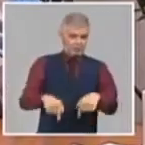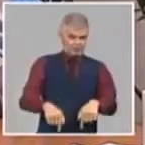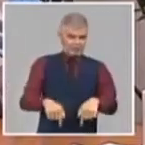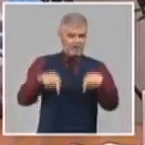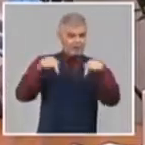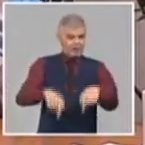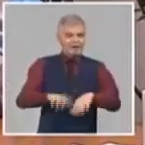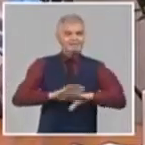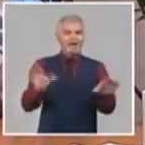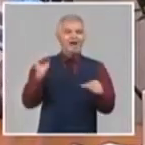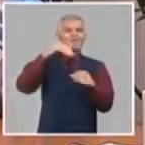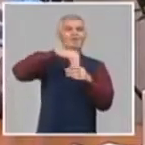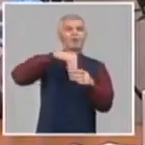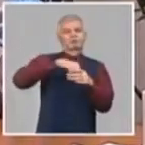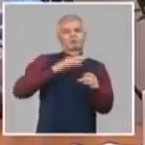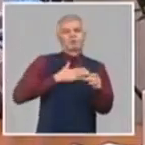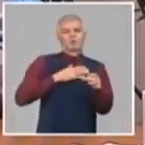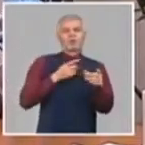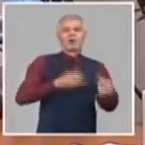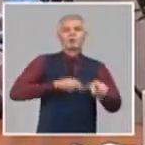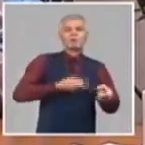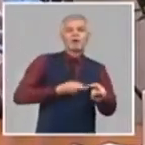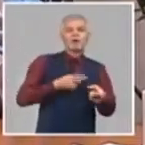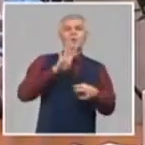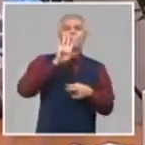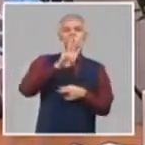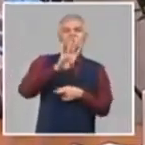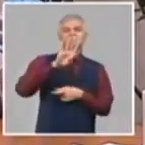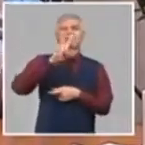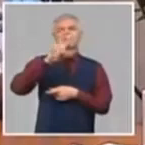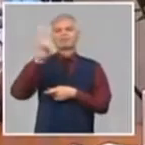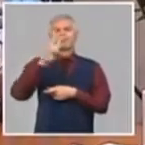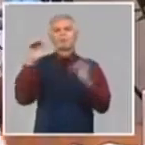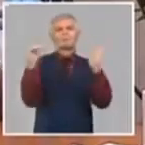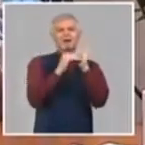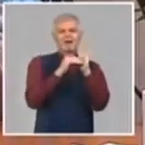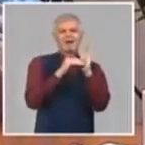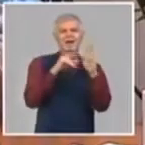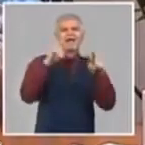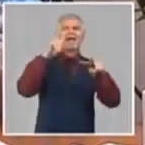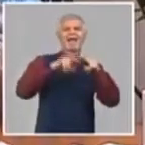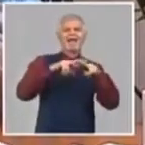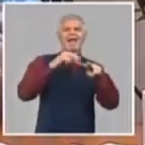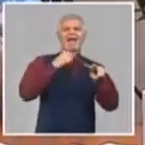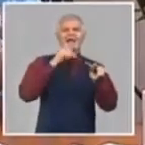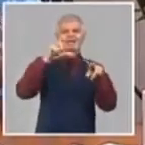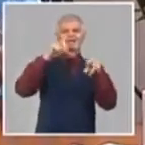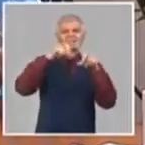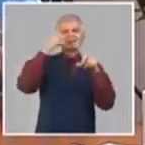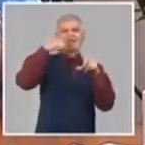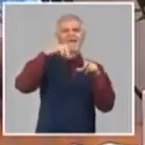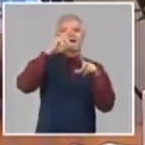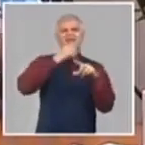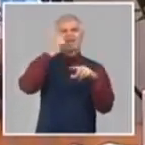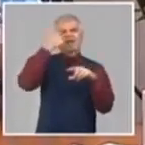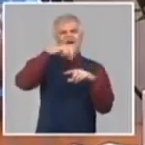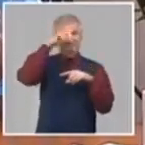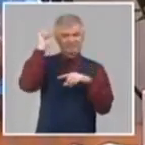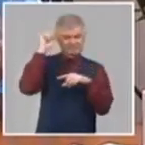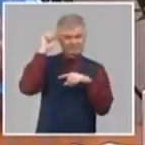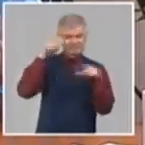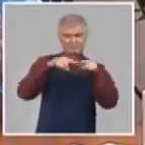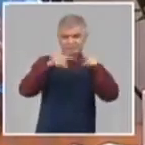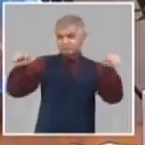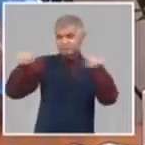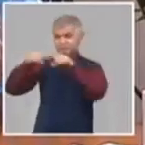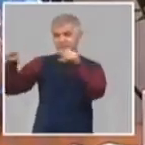fondo agropecuario de 442.000 hectáreas. Todos los programas están bien conciliados con la agricultura porque es el rector. Ahora,